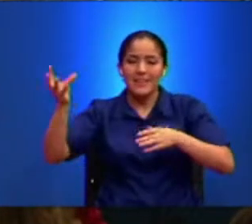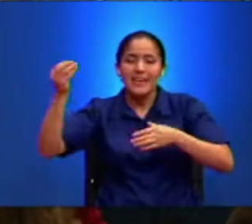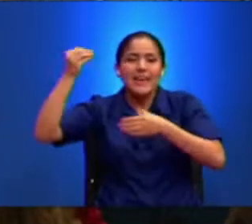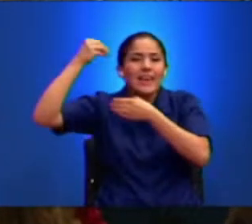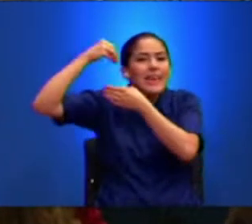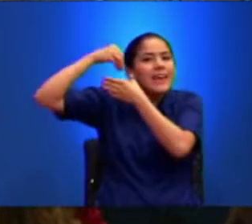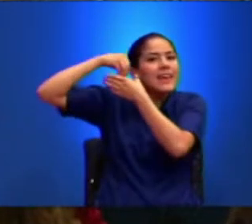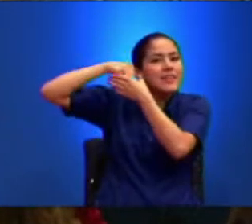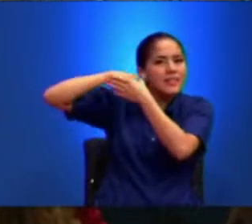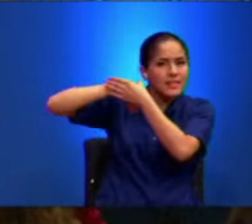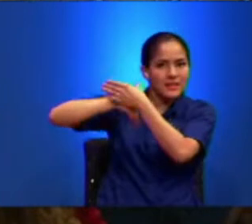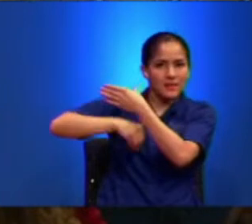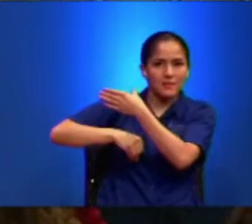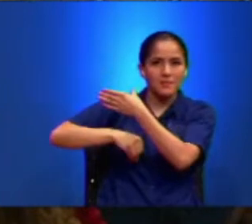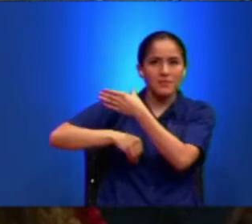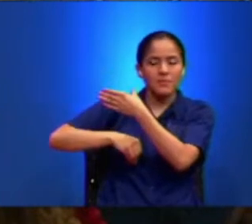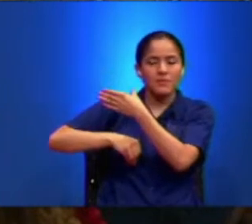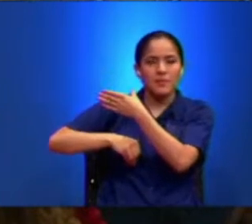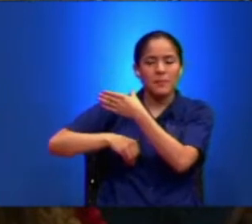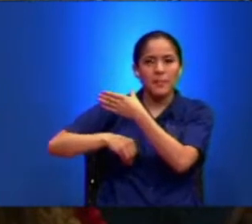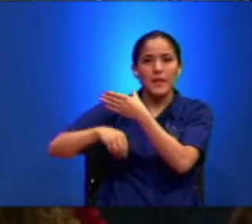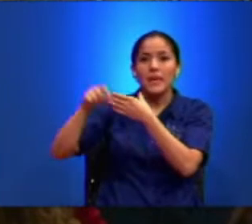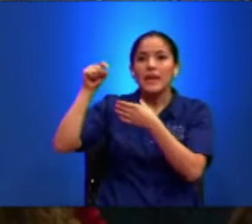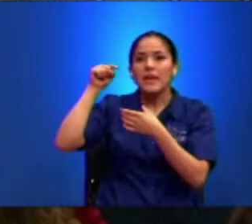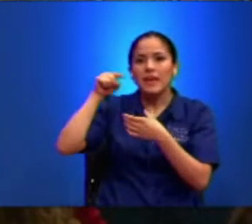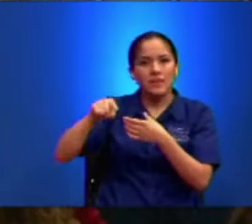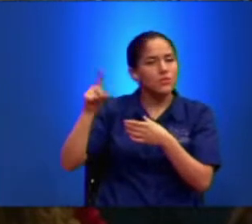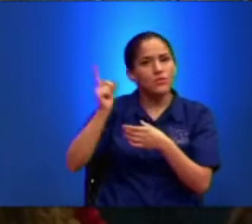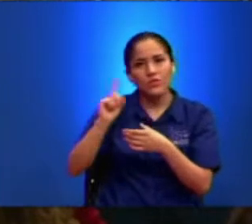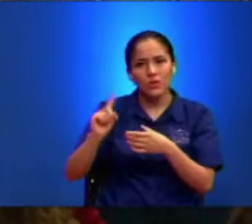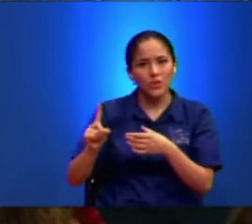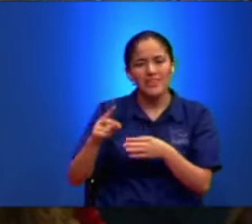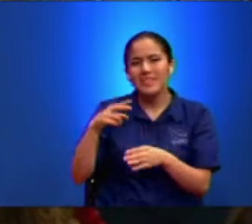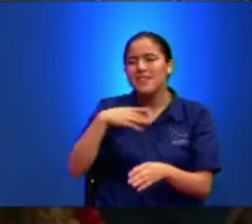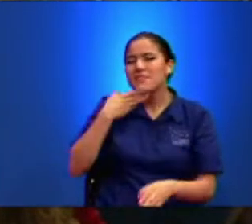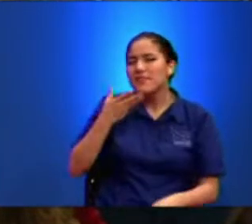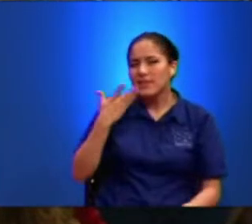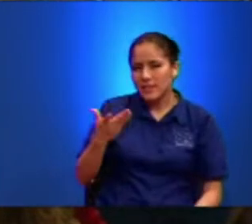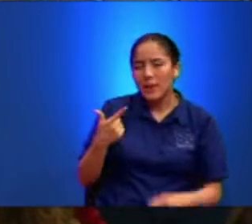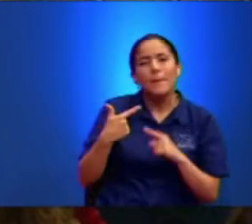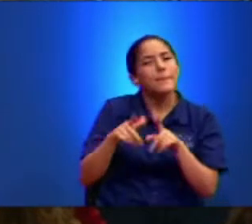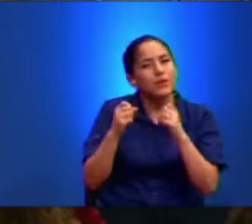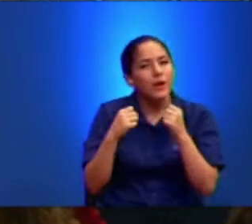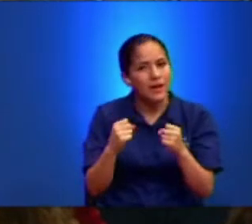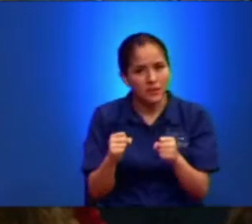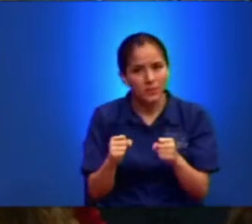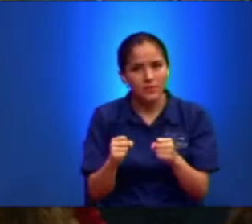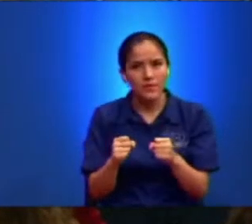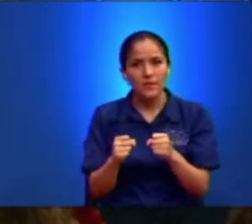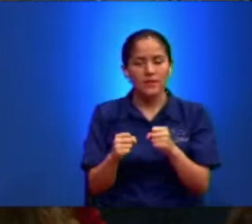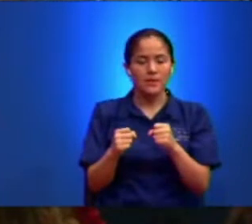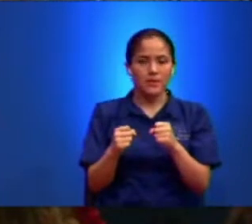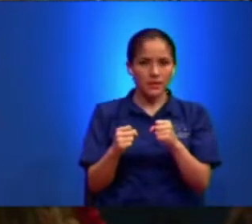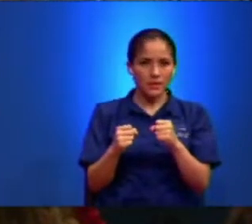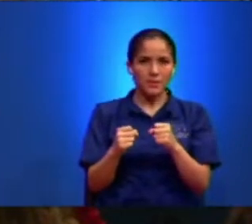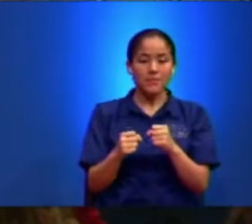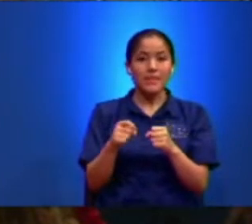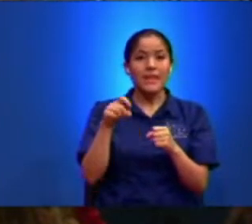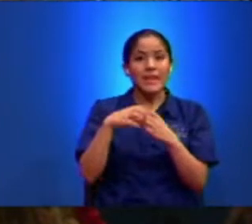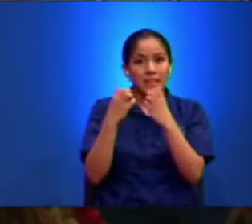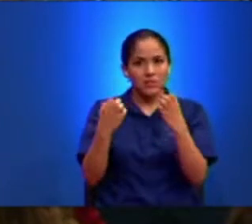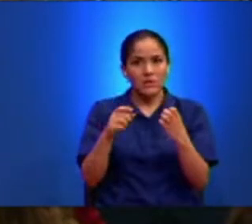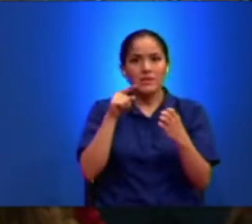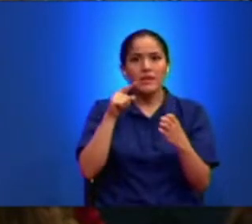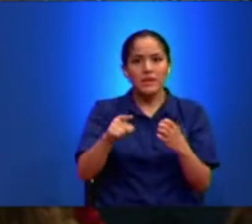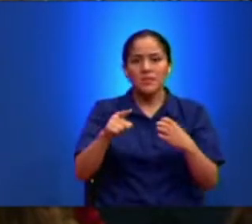oídos Esto no Esto no es fácil Pero háganlo Entonces Eso fue